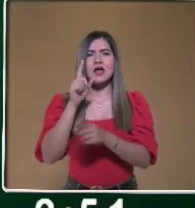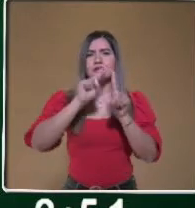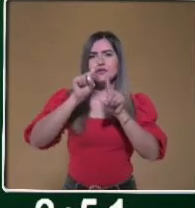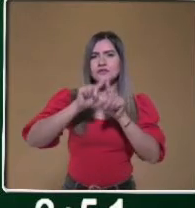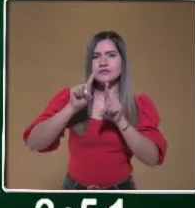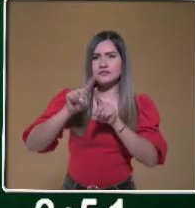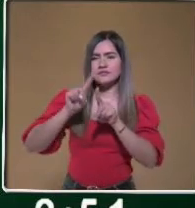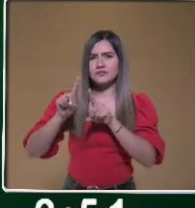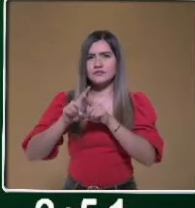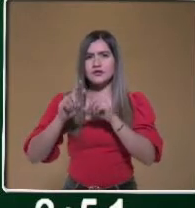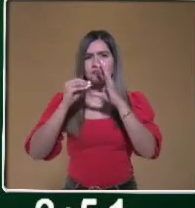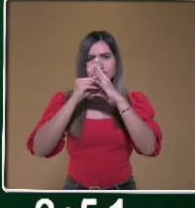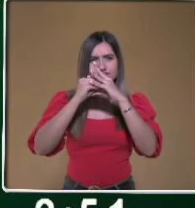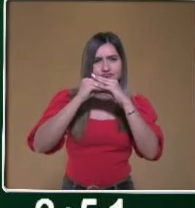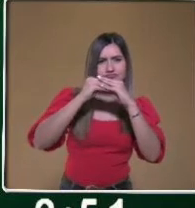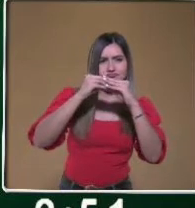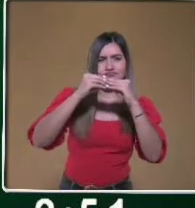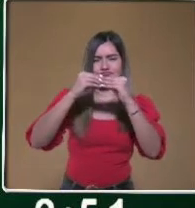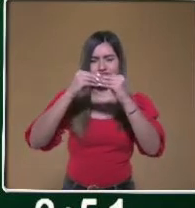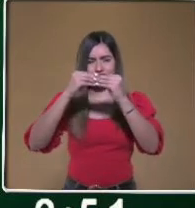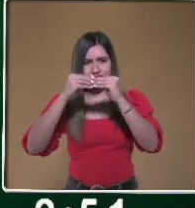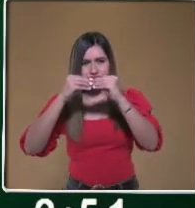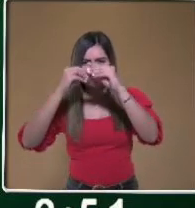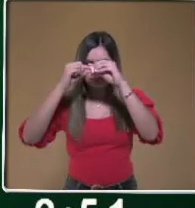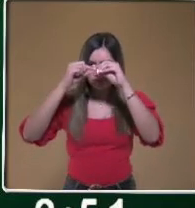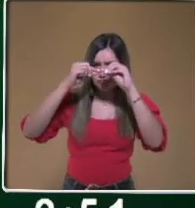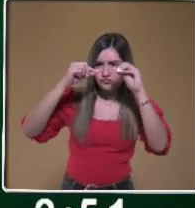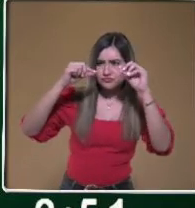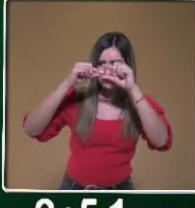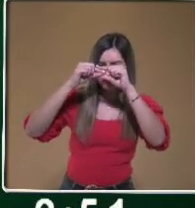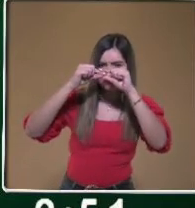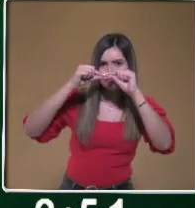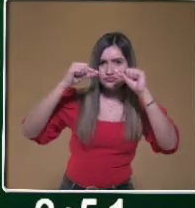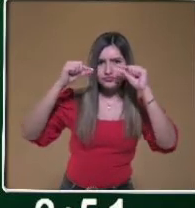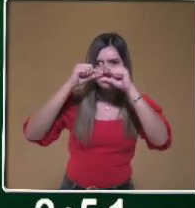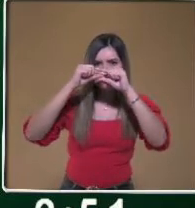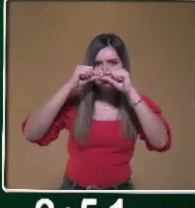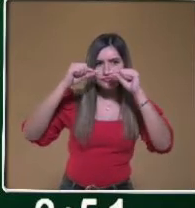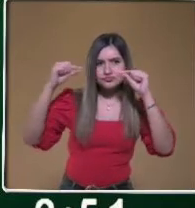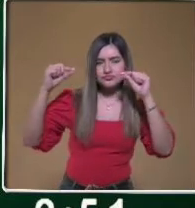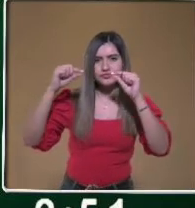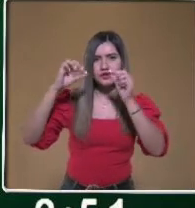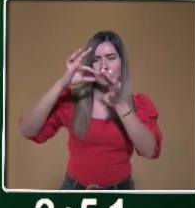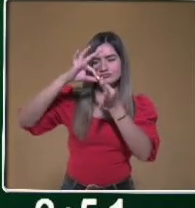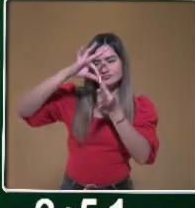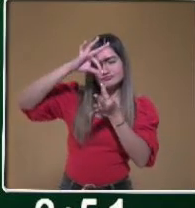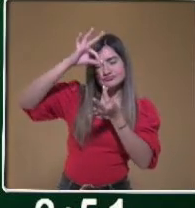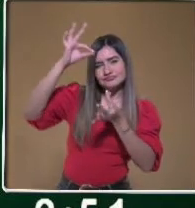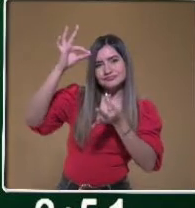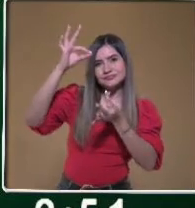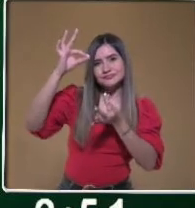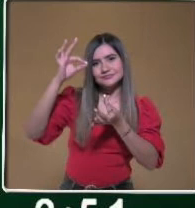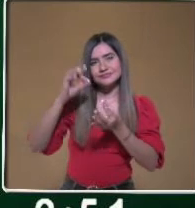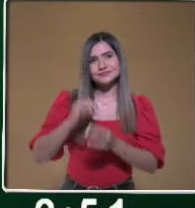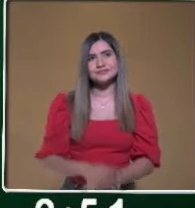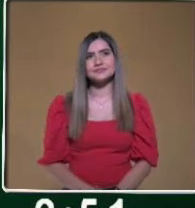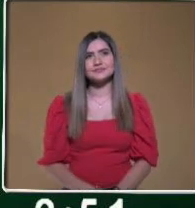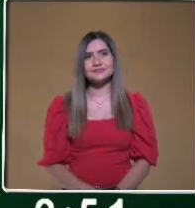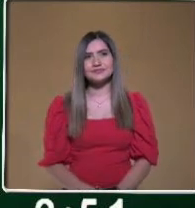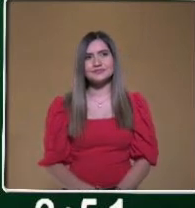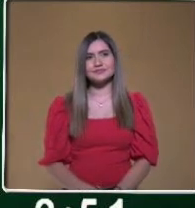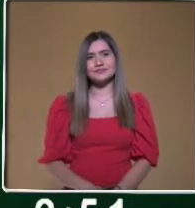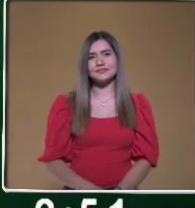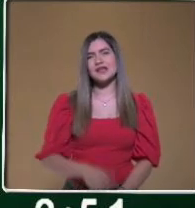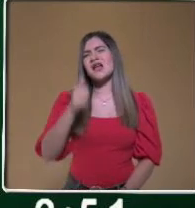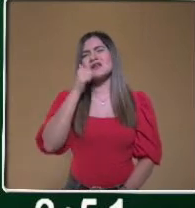alargados o que vienen en vainas. Uno de ellos y bien peculiar que muy frecuentemente